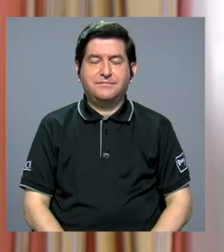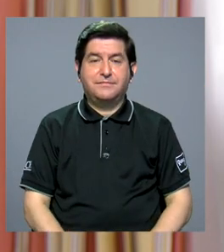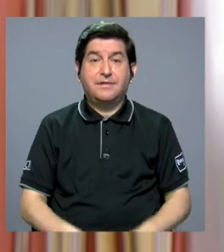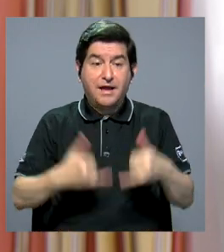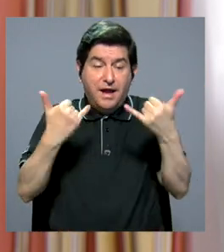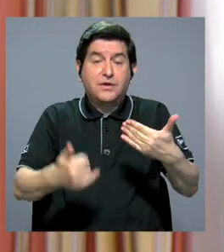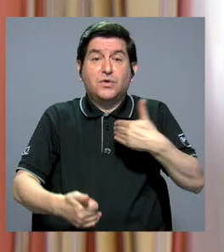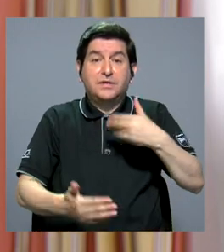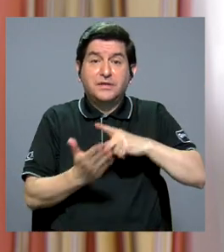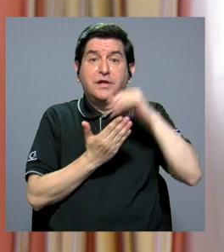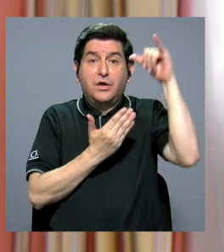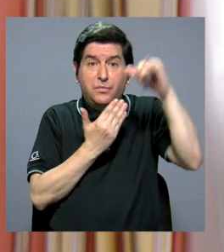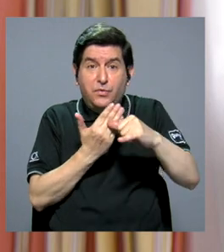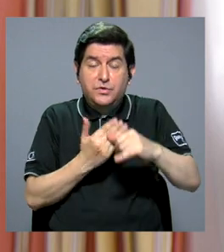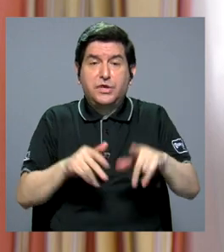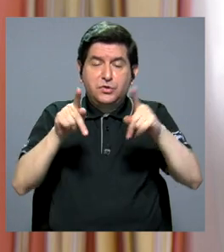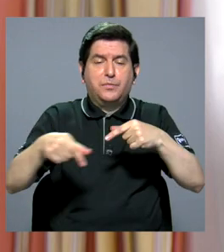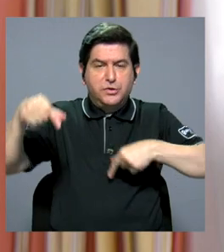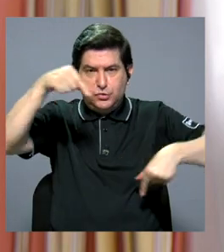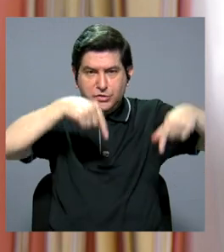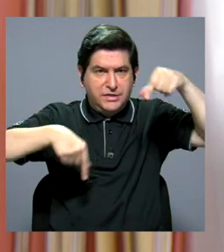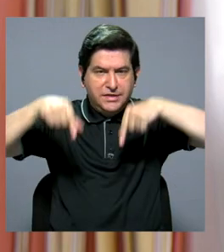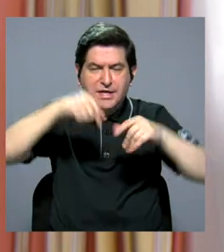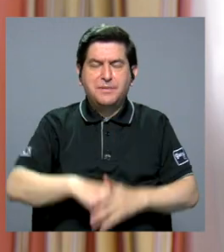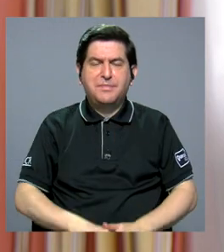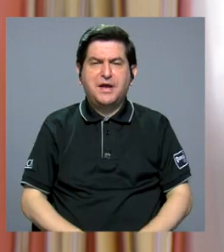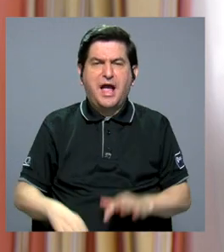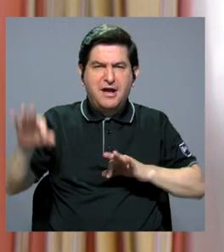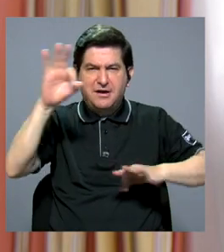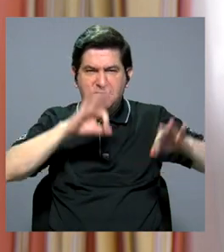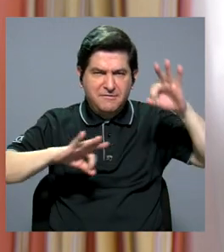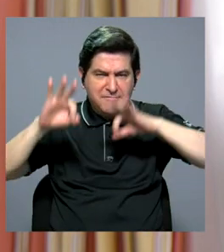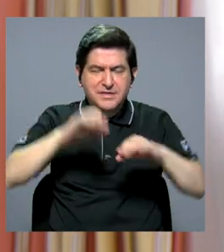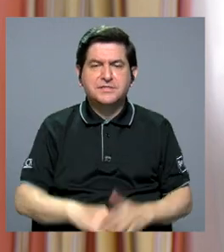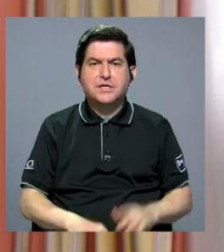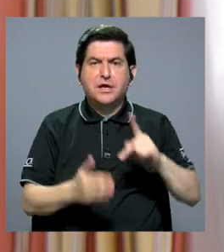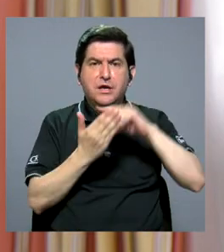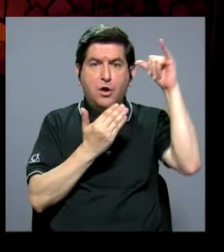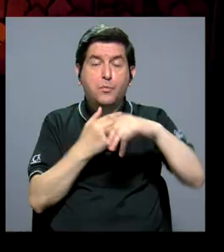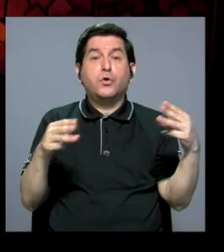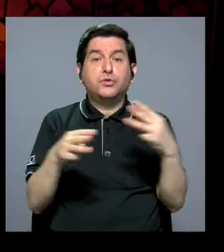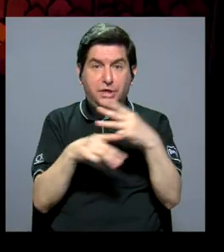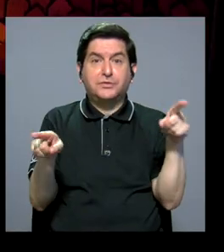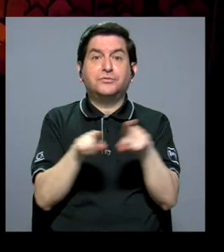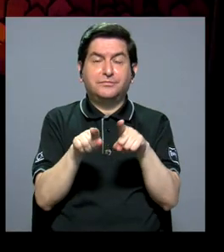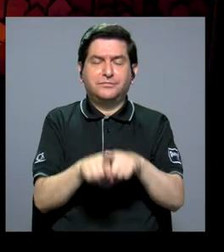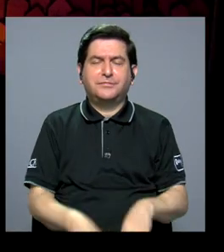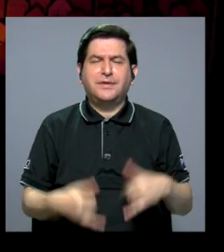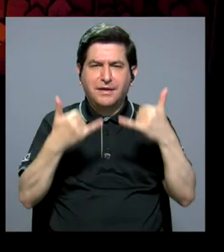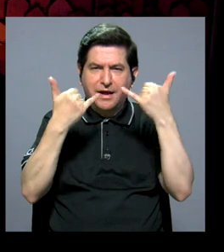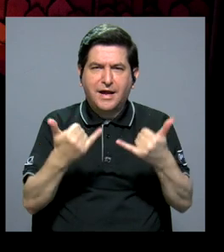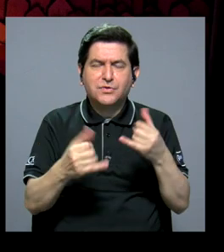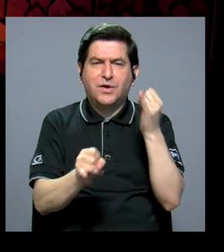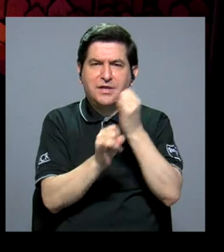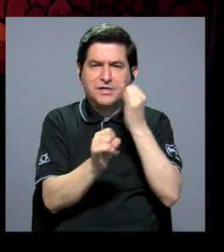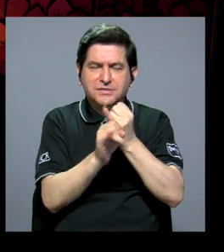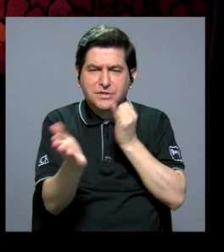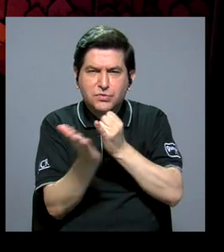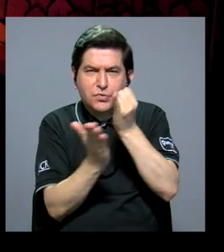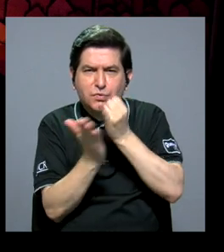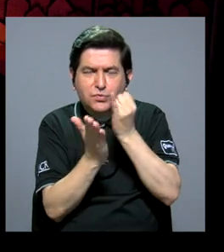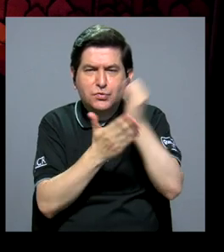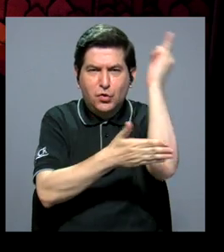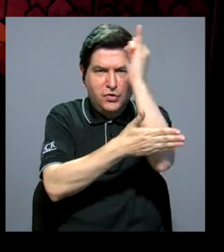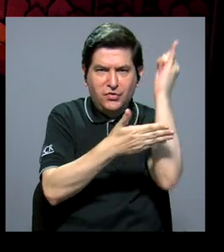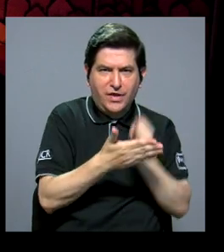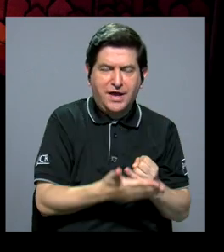actualmente proyectos de gente de química, de física, pronto vamos a tener un proyecto incluso de matemática. Actualmente el Instituto de Investigación